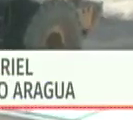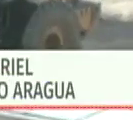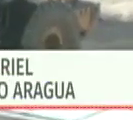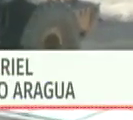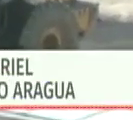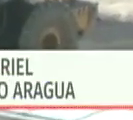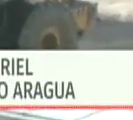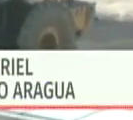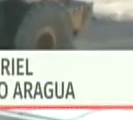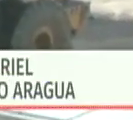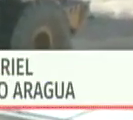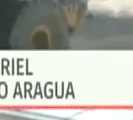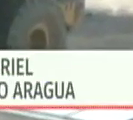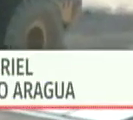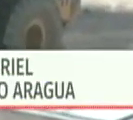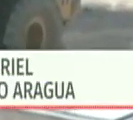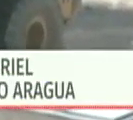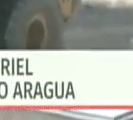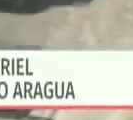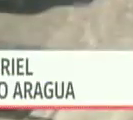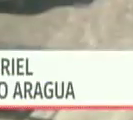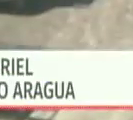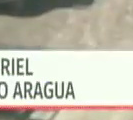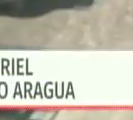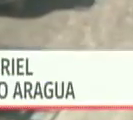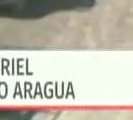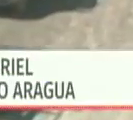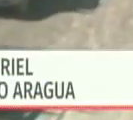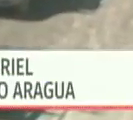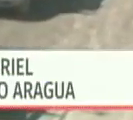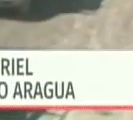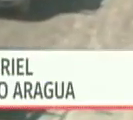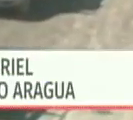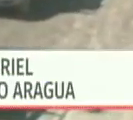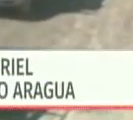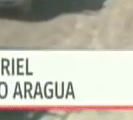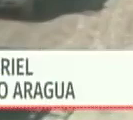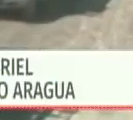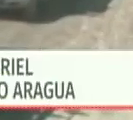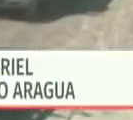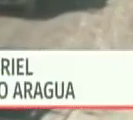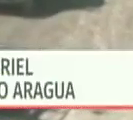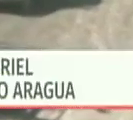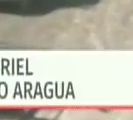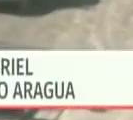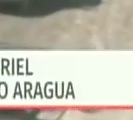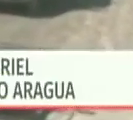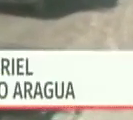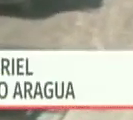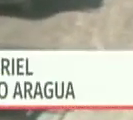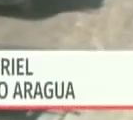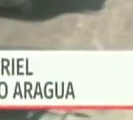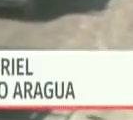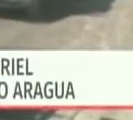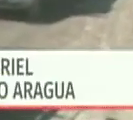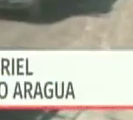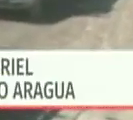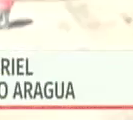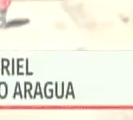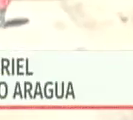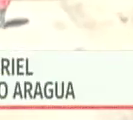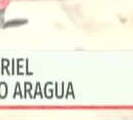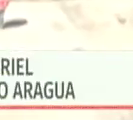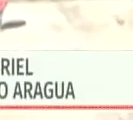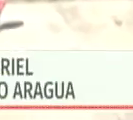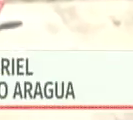vibro y tenemos barredoras tenemos una capacidad una gran fortaleza que nos permite aumentar